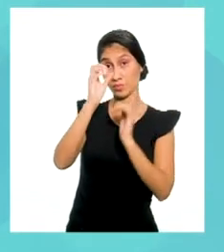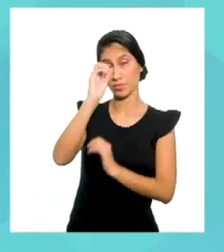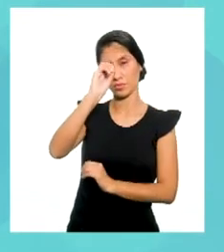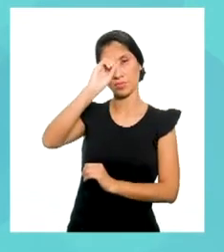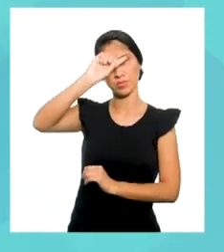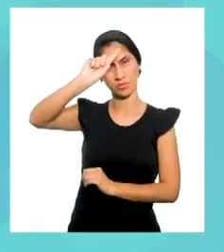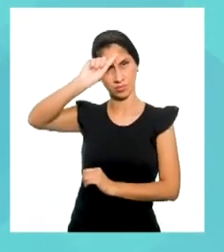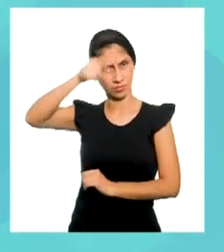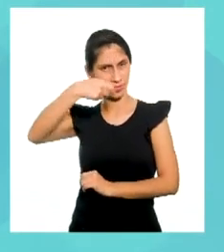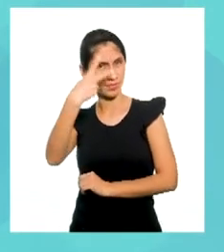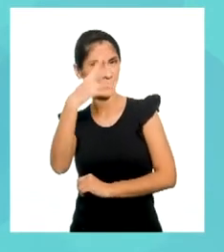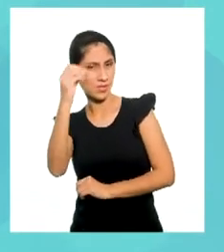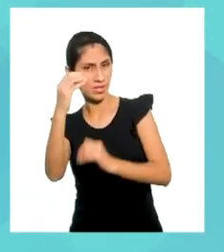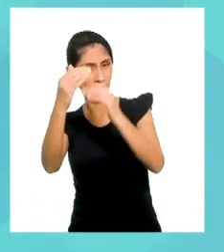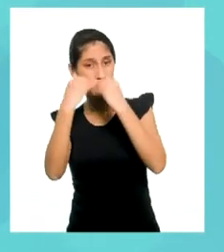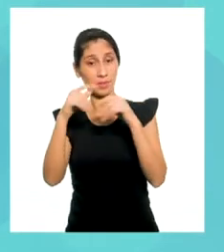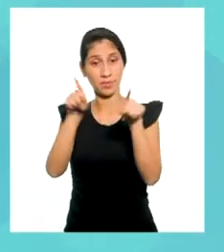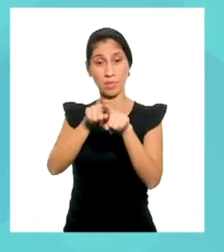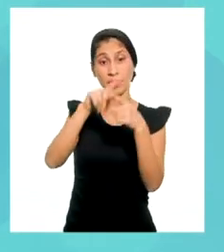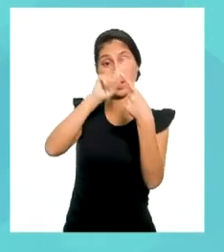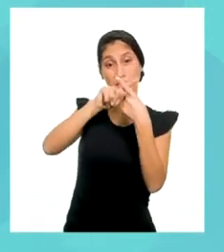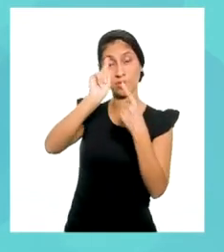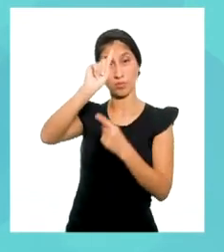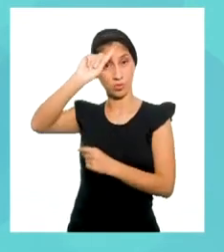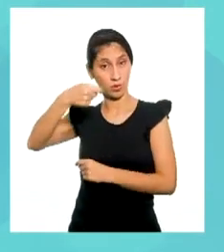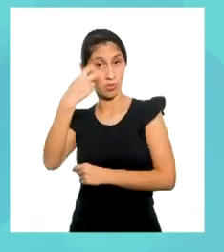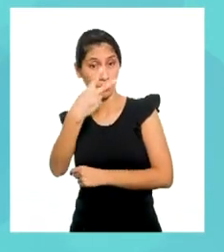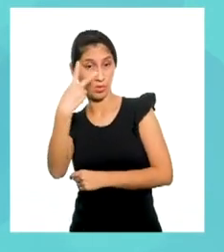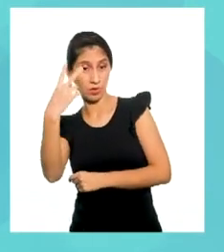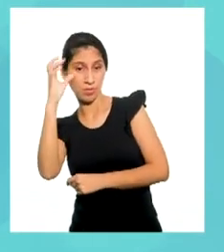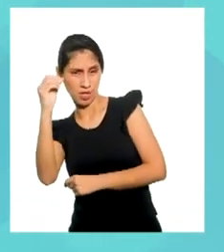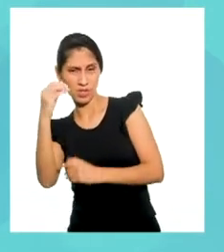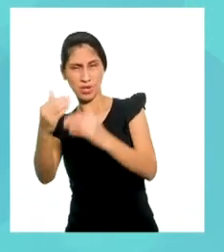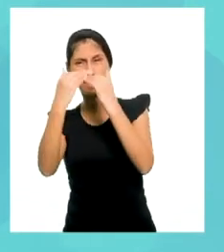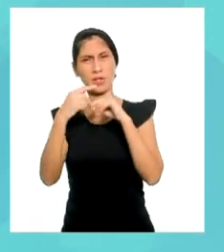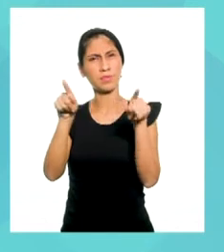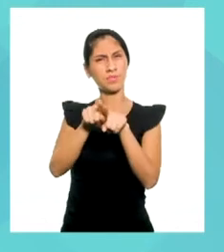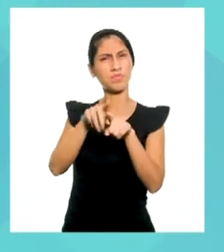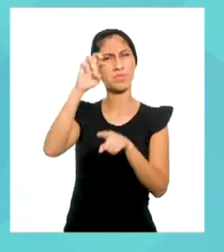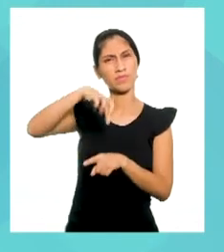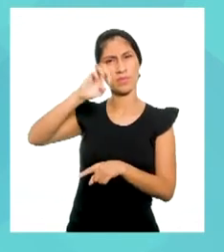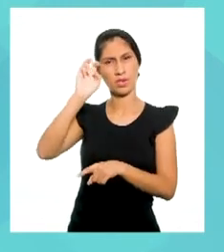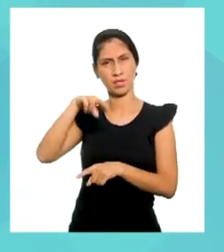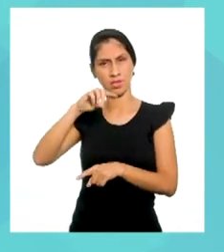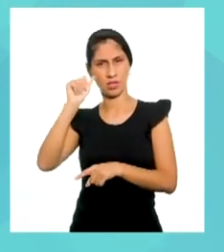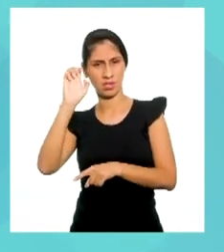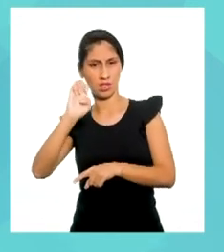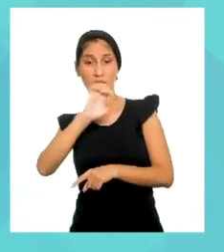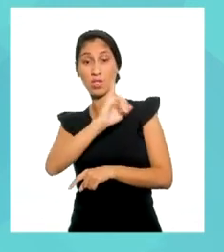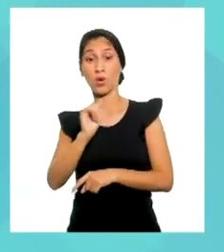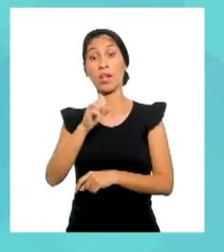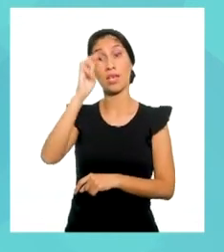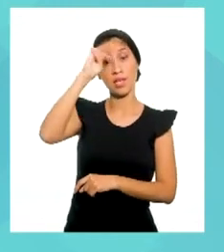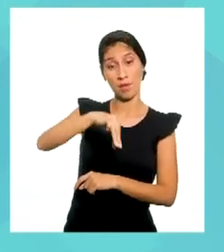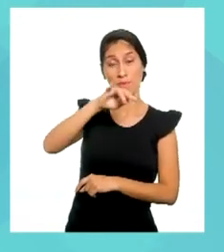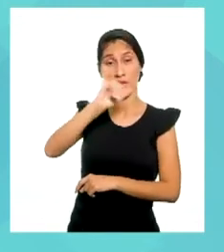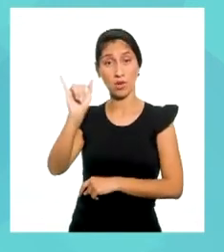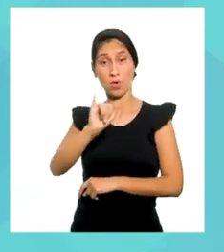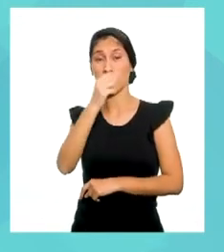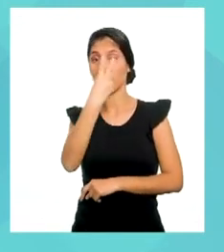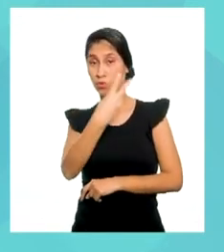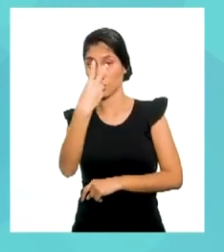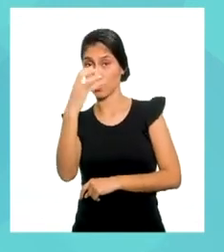,20 y el punto X,220. La pendiente es igual a 220 menos